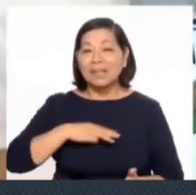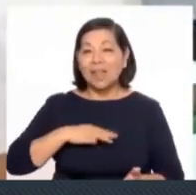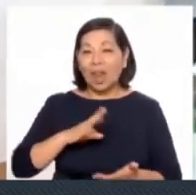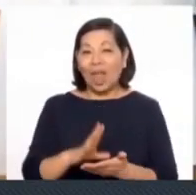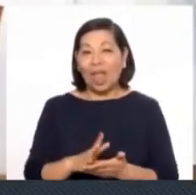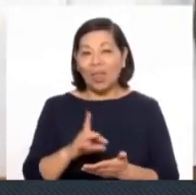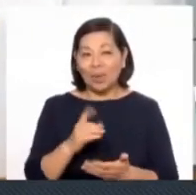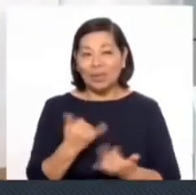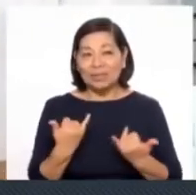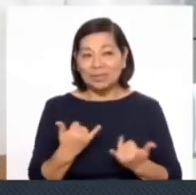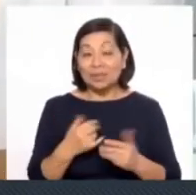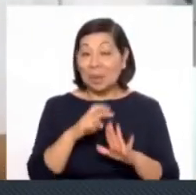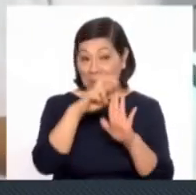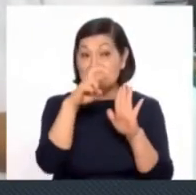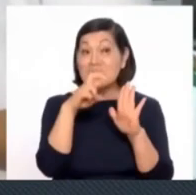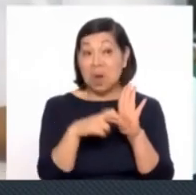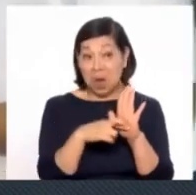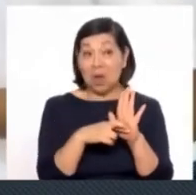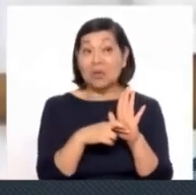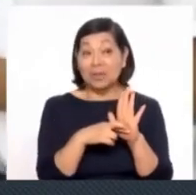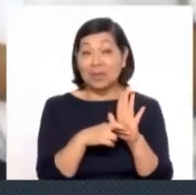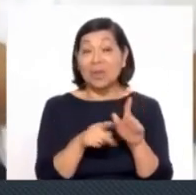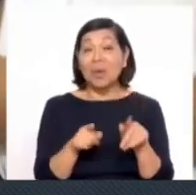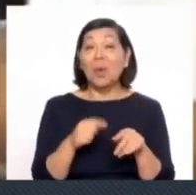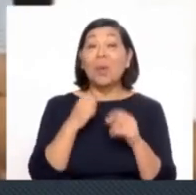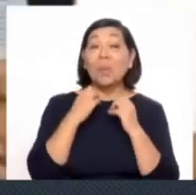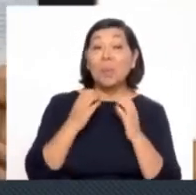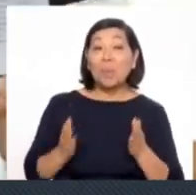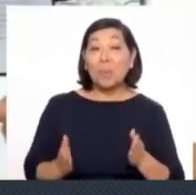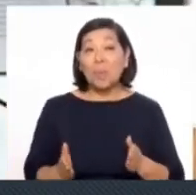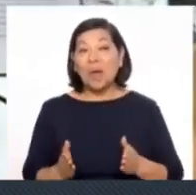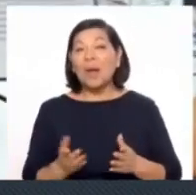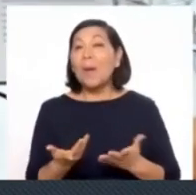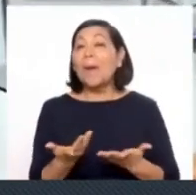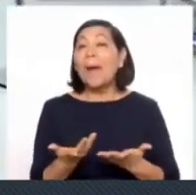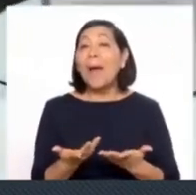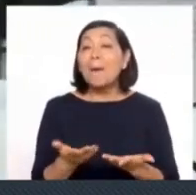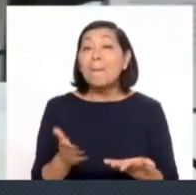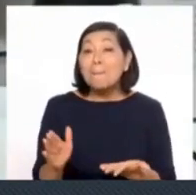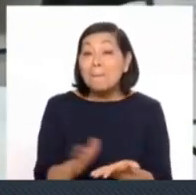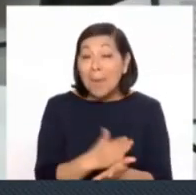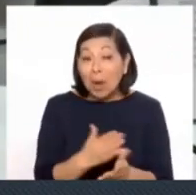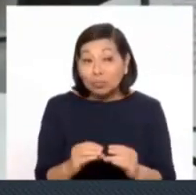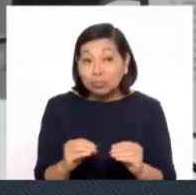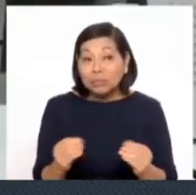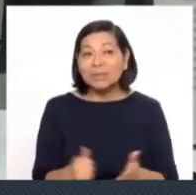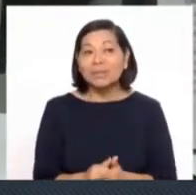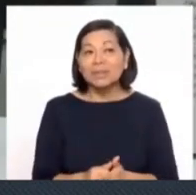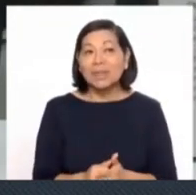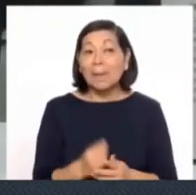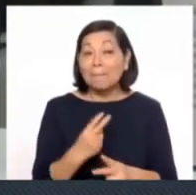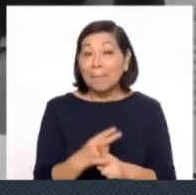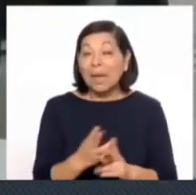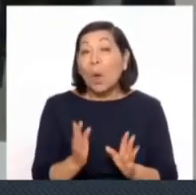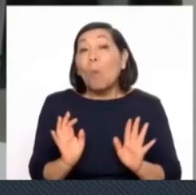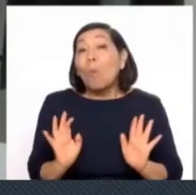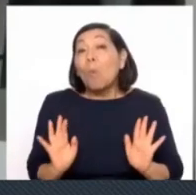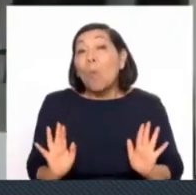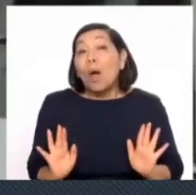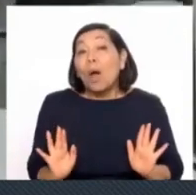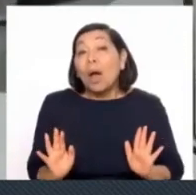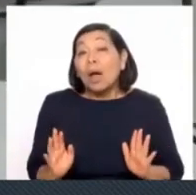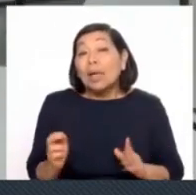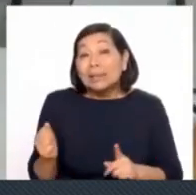compañera, que este proyecto, este robot hecho de cartón, nos va a ayudar a prevenir casos de